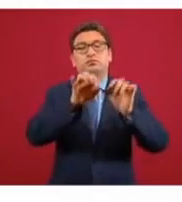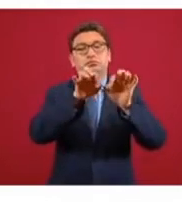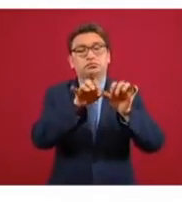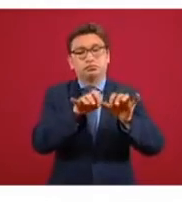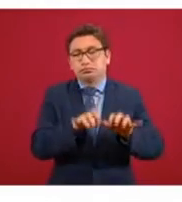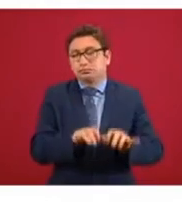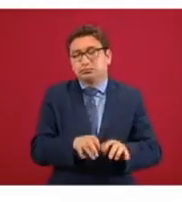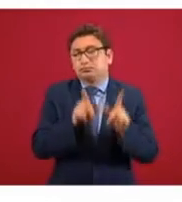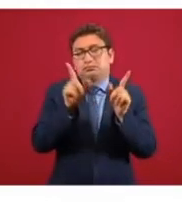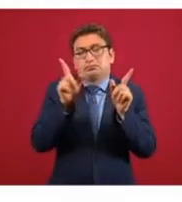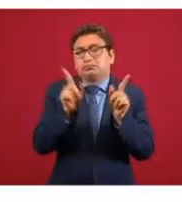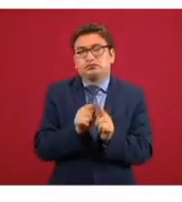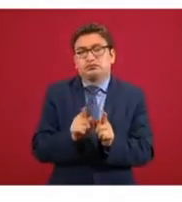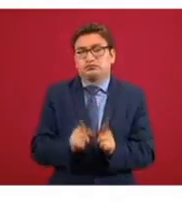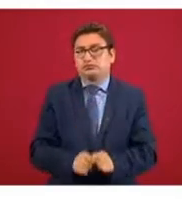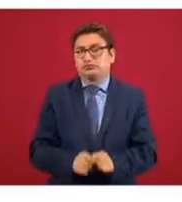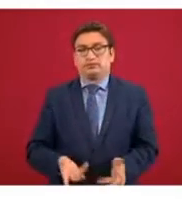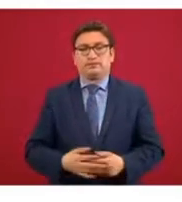sencillo,